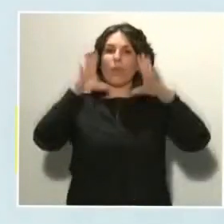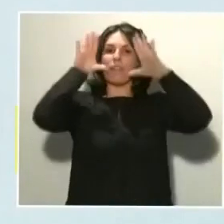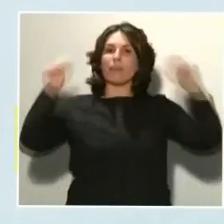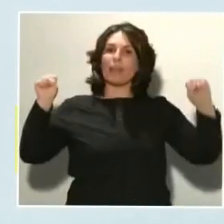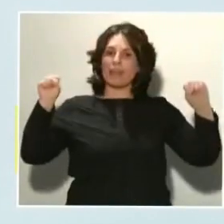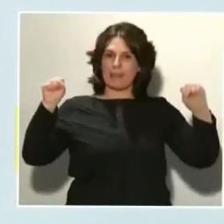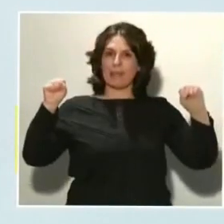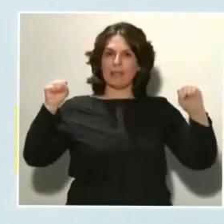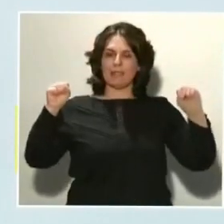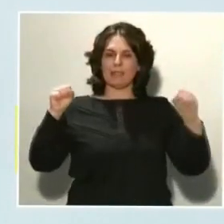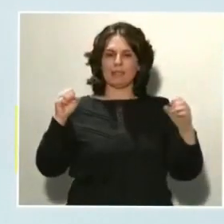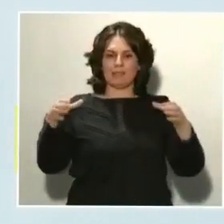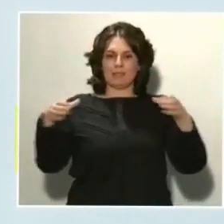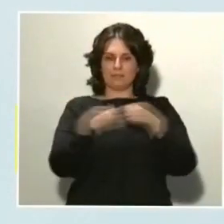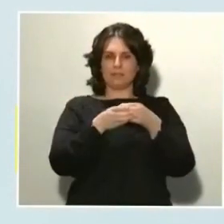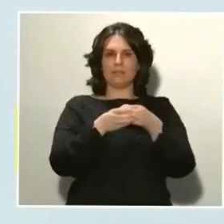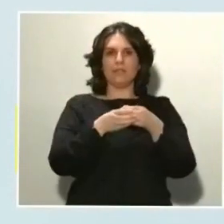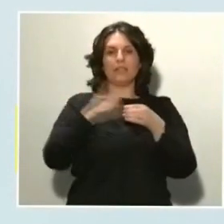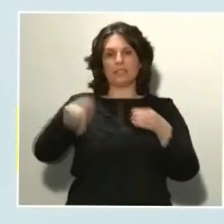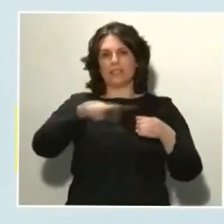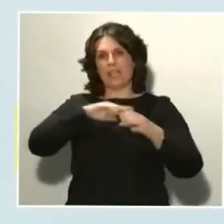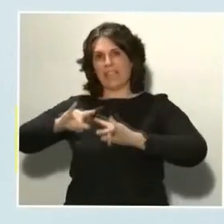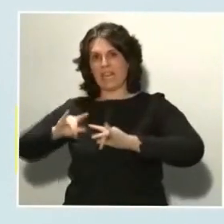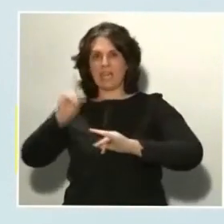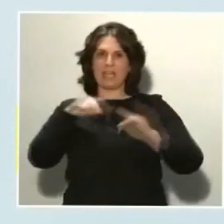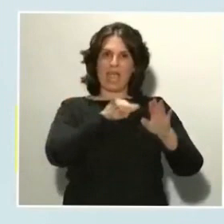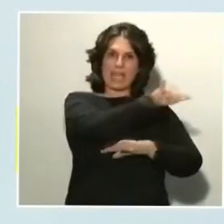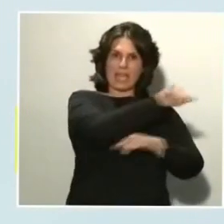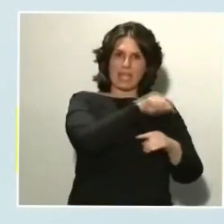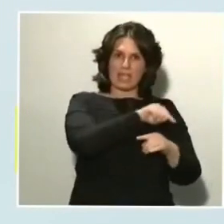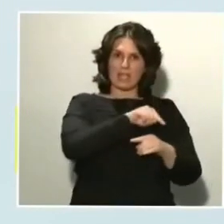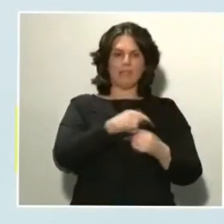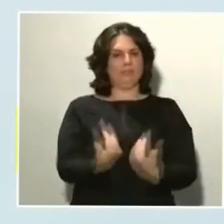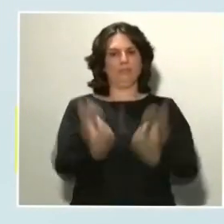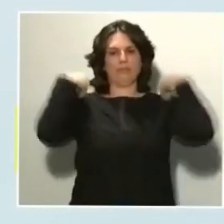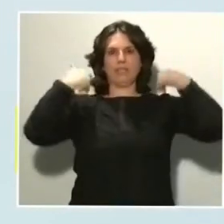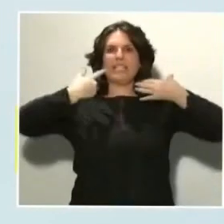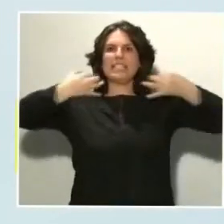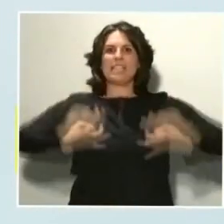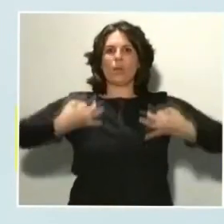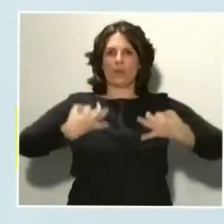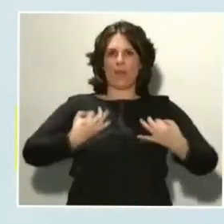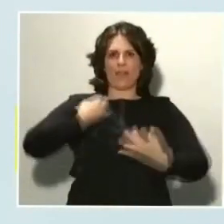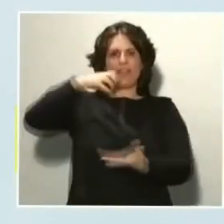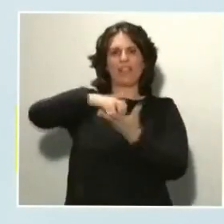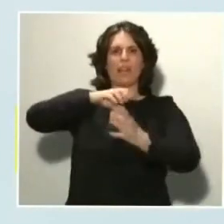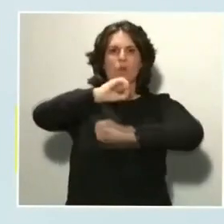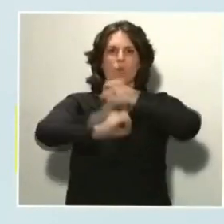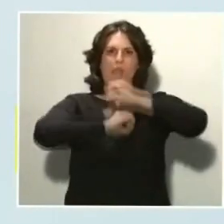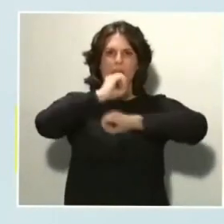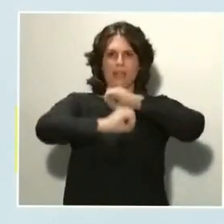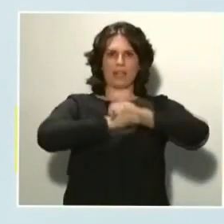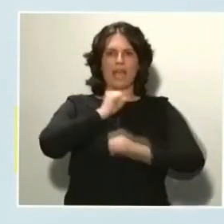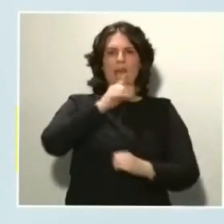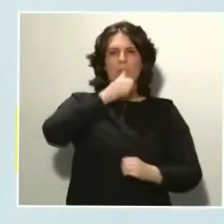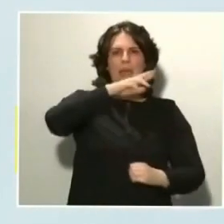unidades del Ejército de Tierra y del Ejército del Aire para hacerse cargo de la seguridad en las centrales nucleares de Almaraz, Trillo y